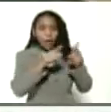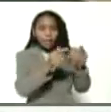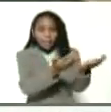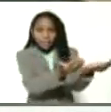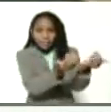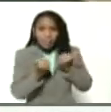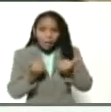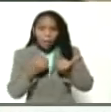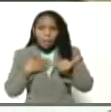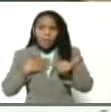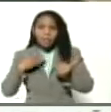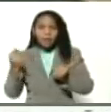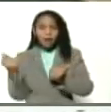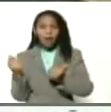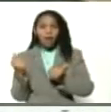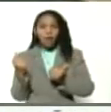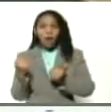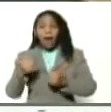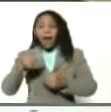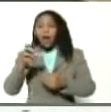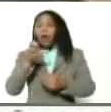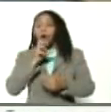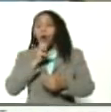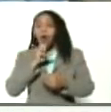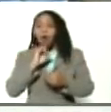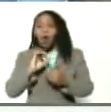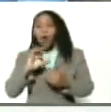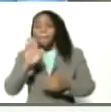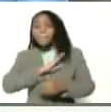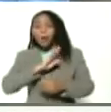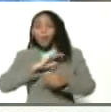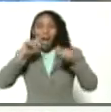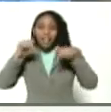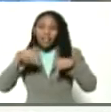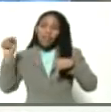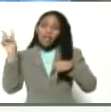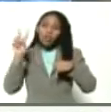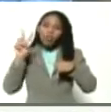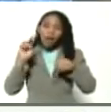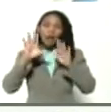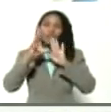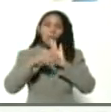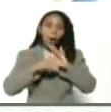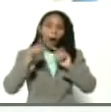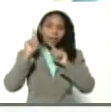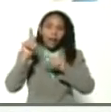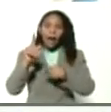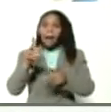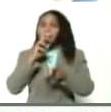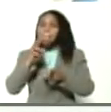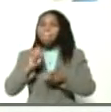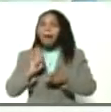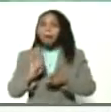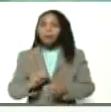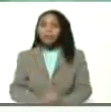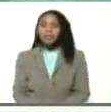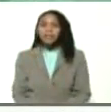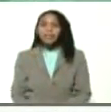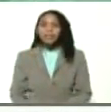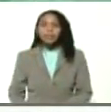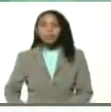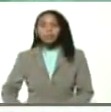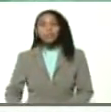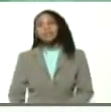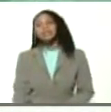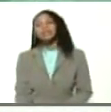recuperar el oro que nos tienen secuestrado robado en el banco de Inglaterra ese dinero le pertenece